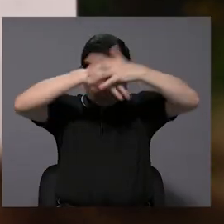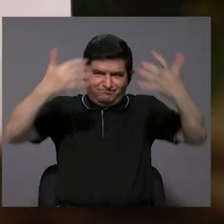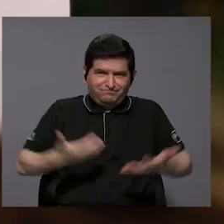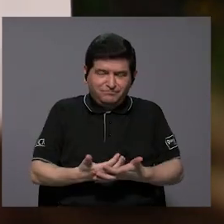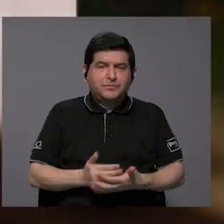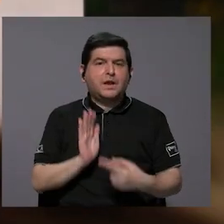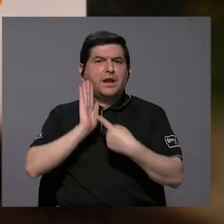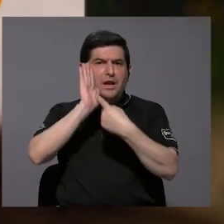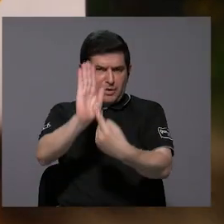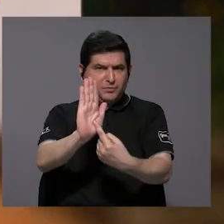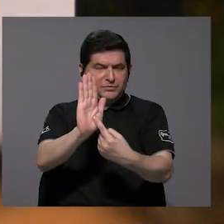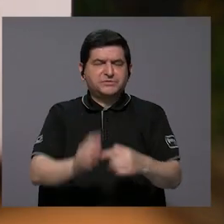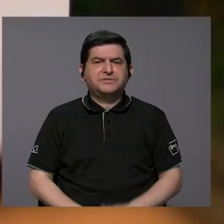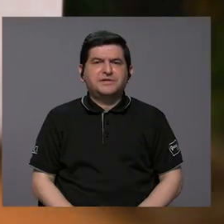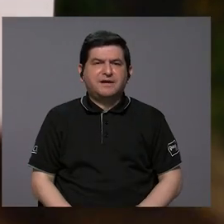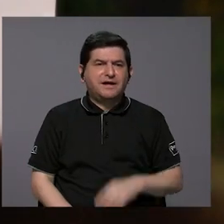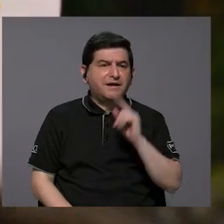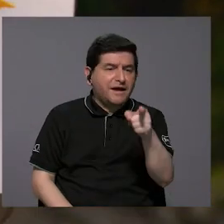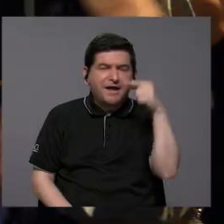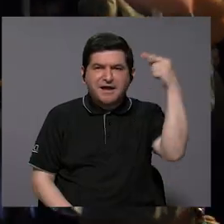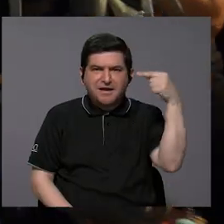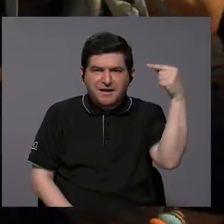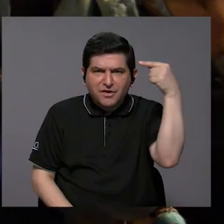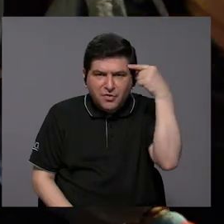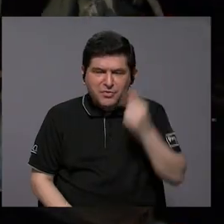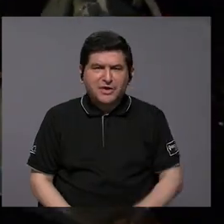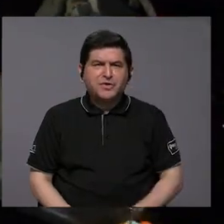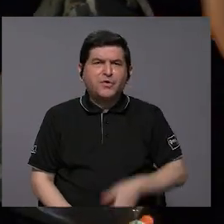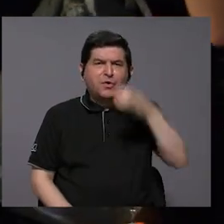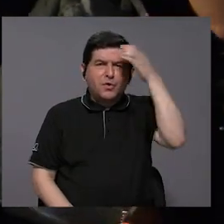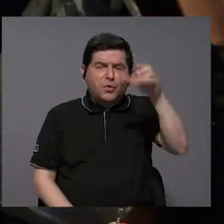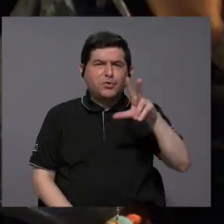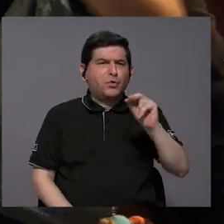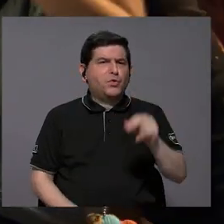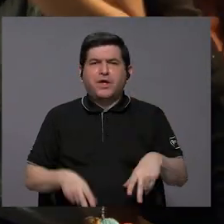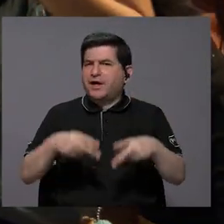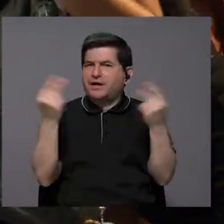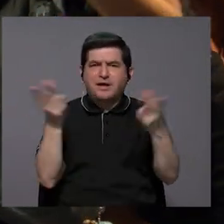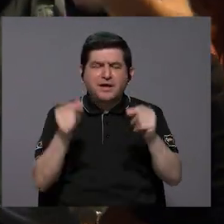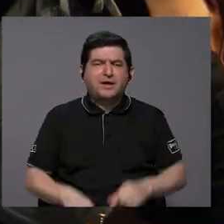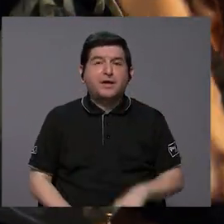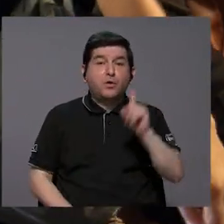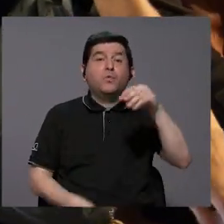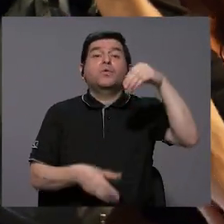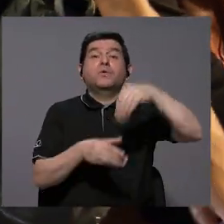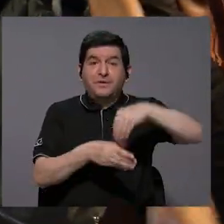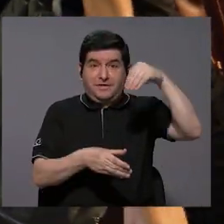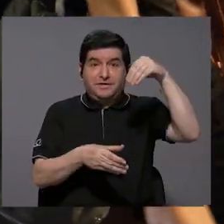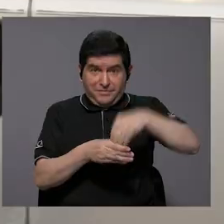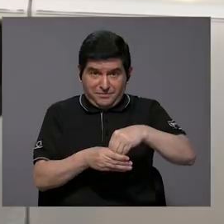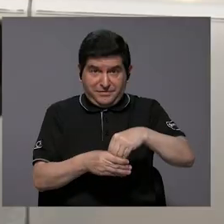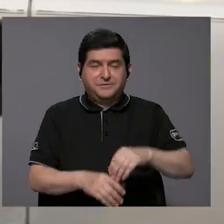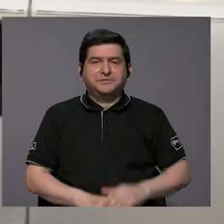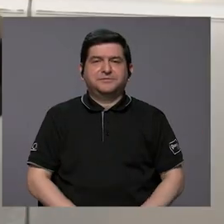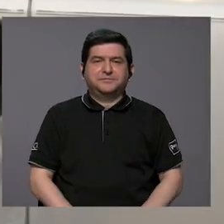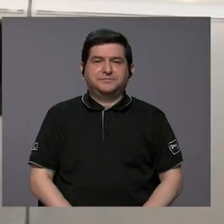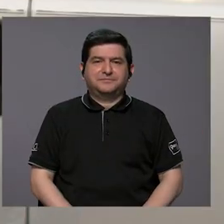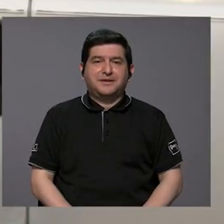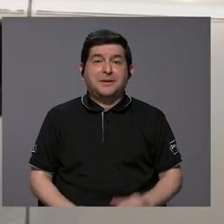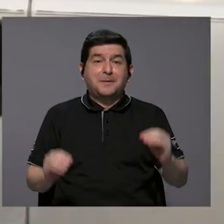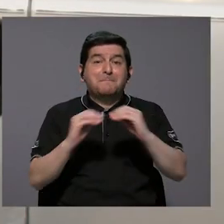la pandemia. Y vamos a demostrarle a este gobierno que la cultura no es un gasto, que es una